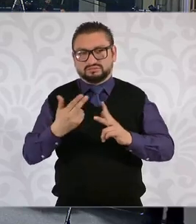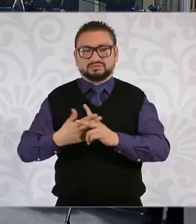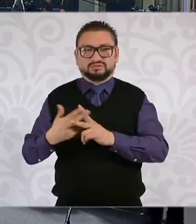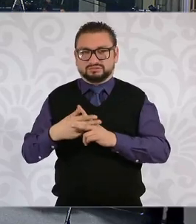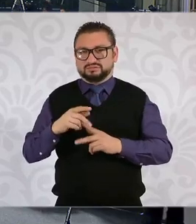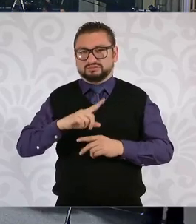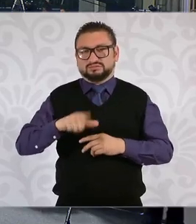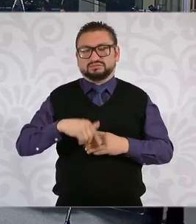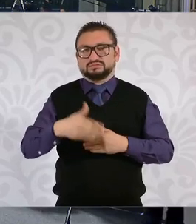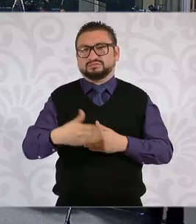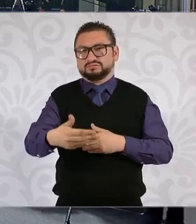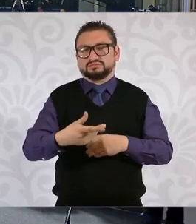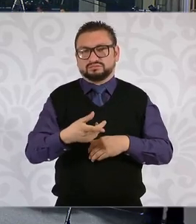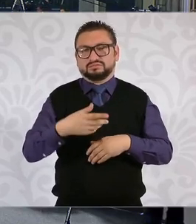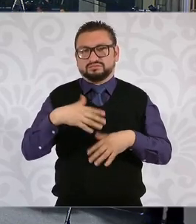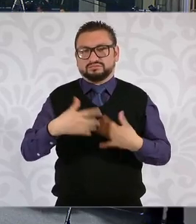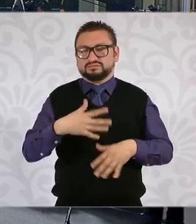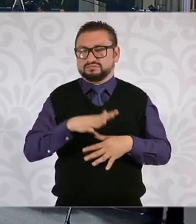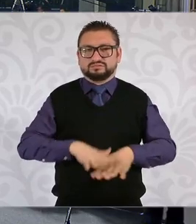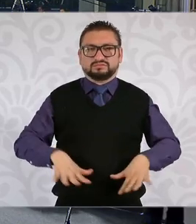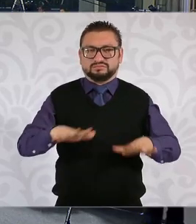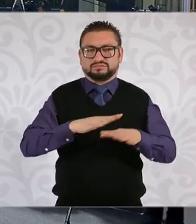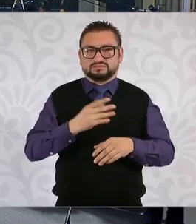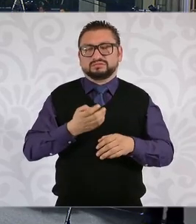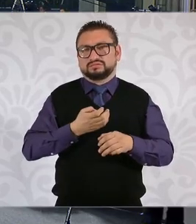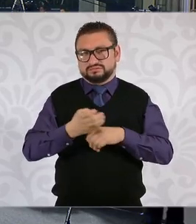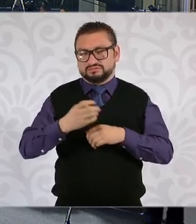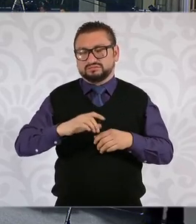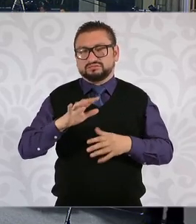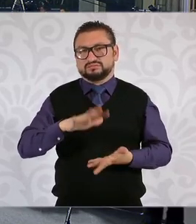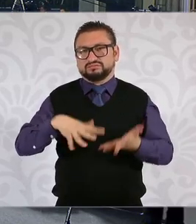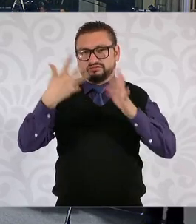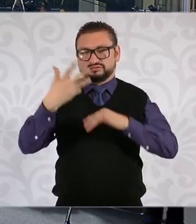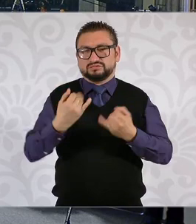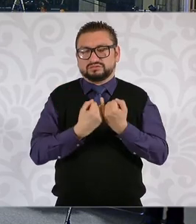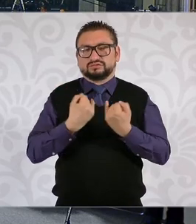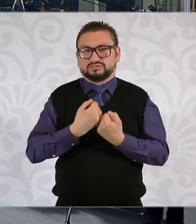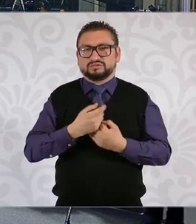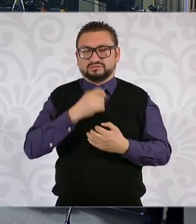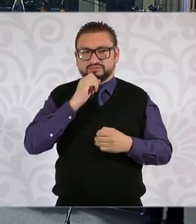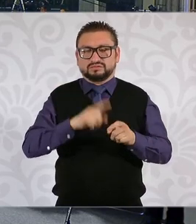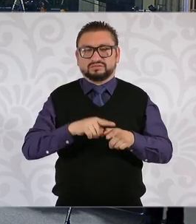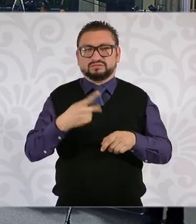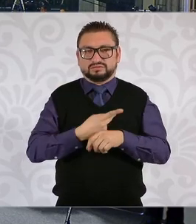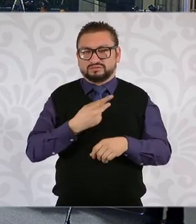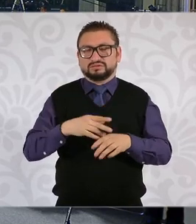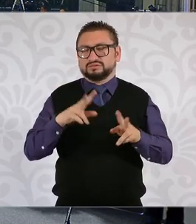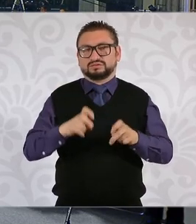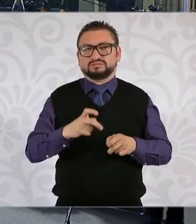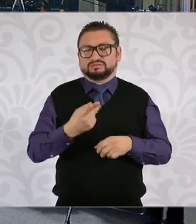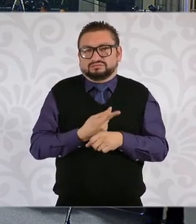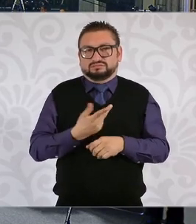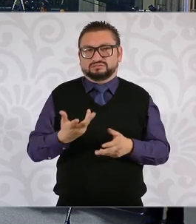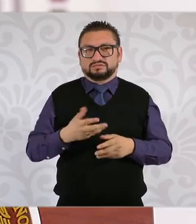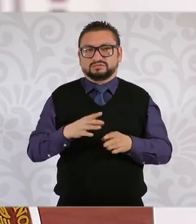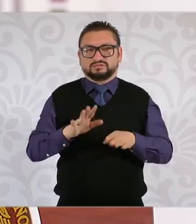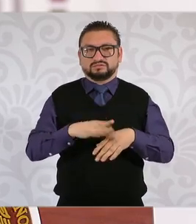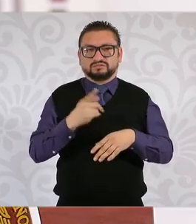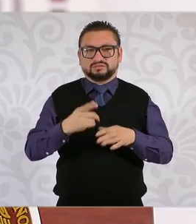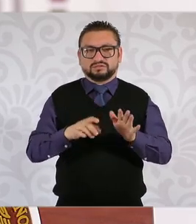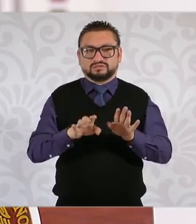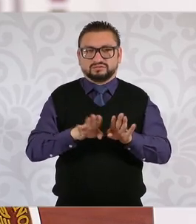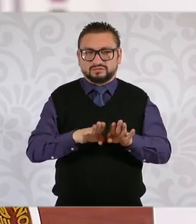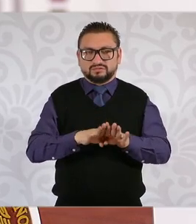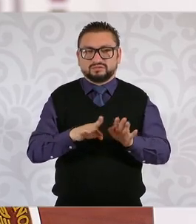después y después violencia en el Estado. Pero también todo lo que ha pasado en torno a lo que sucedió con el vuelo,